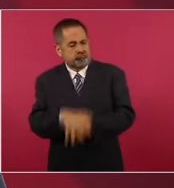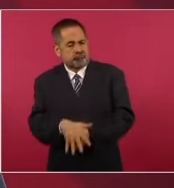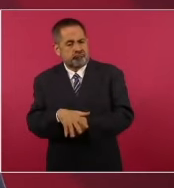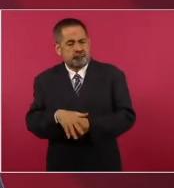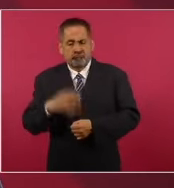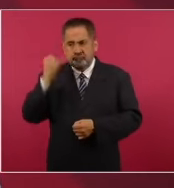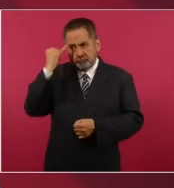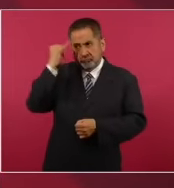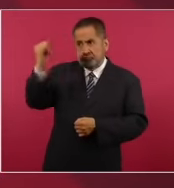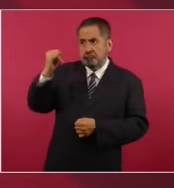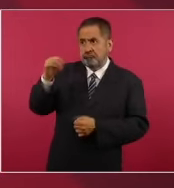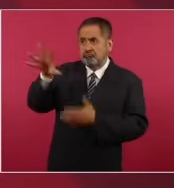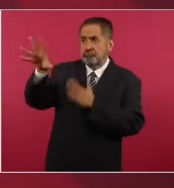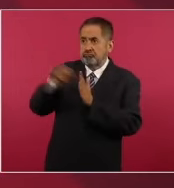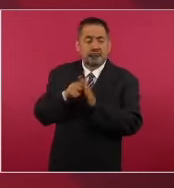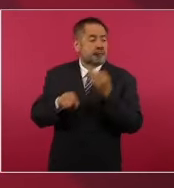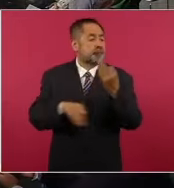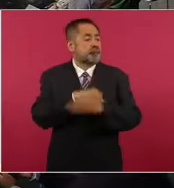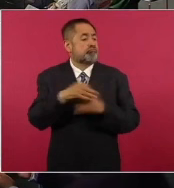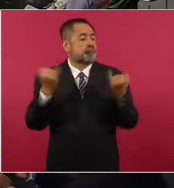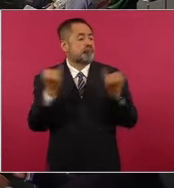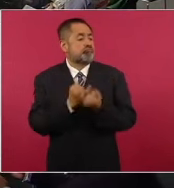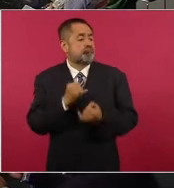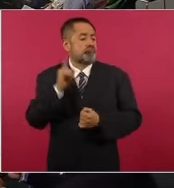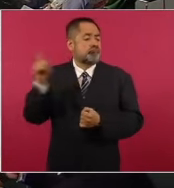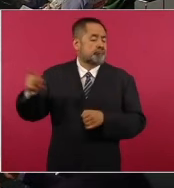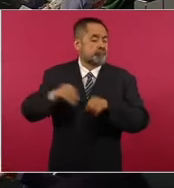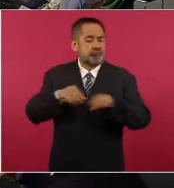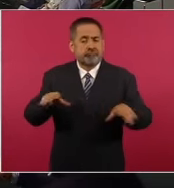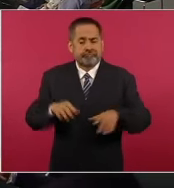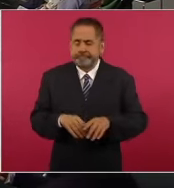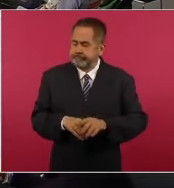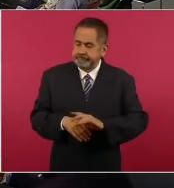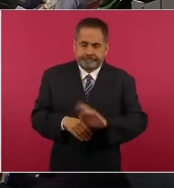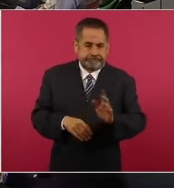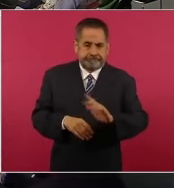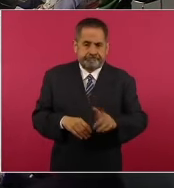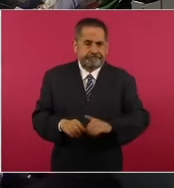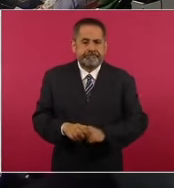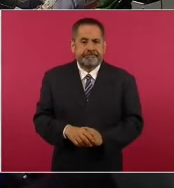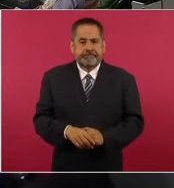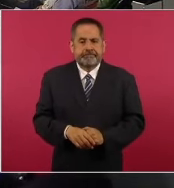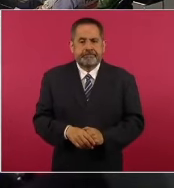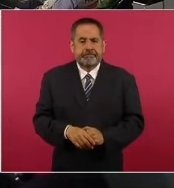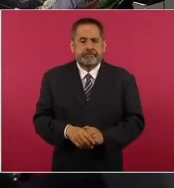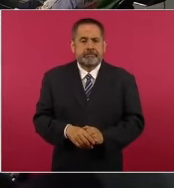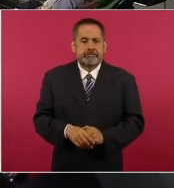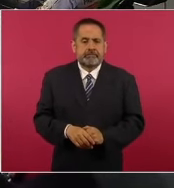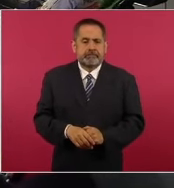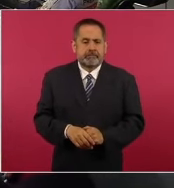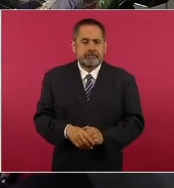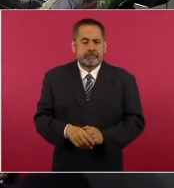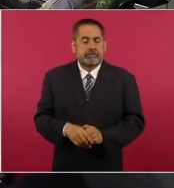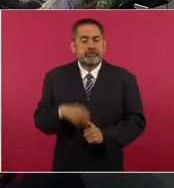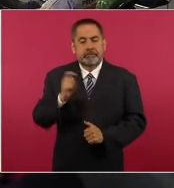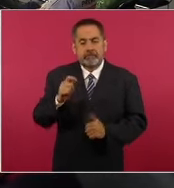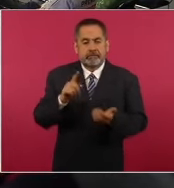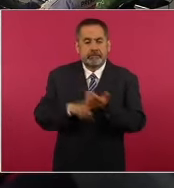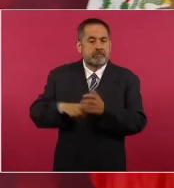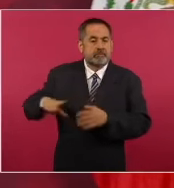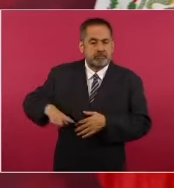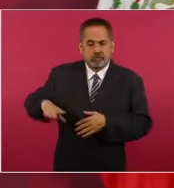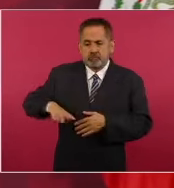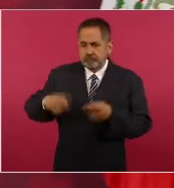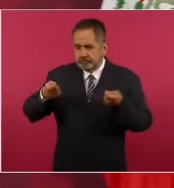ideología. No, el Estado es el que organiza la